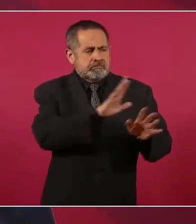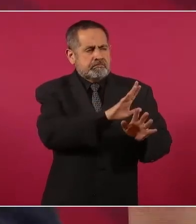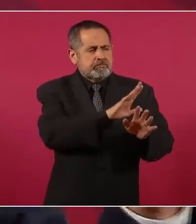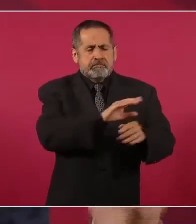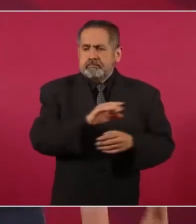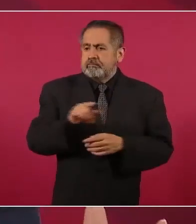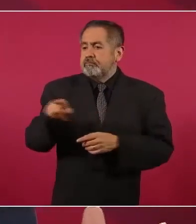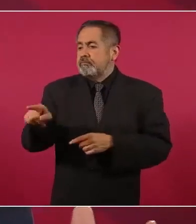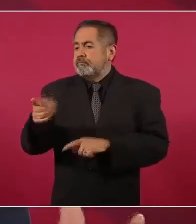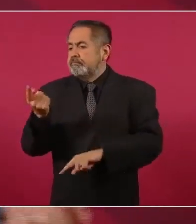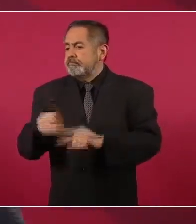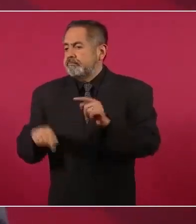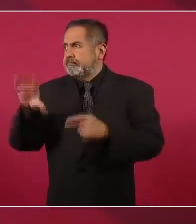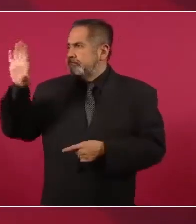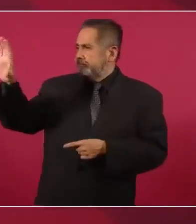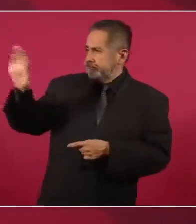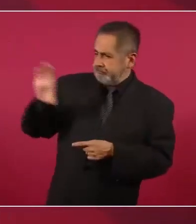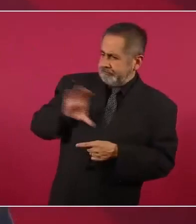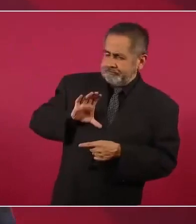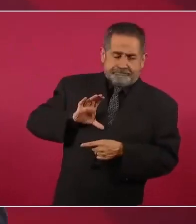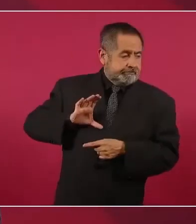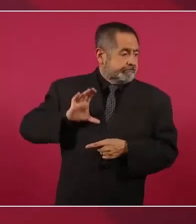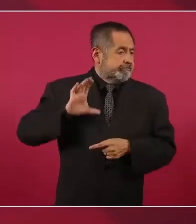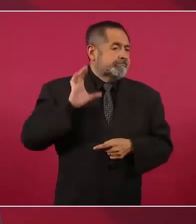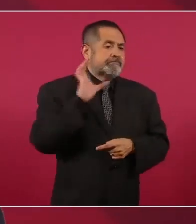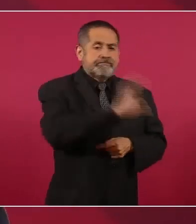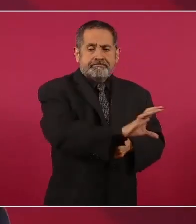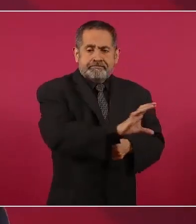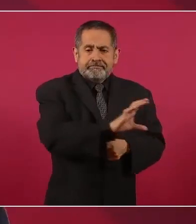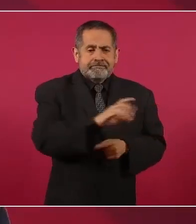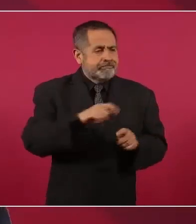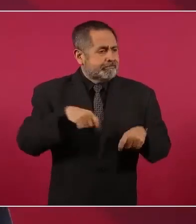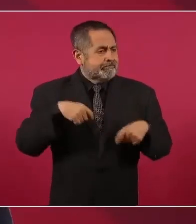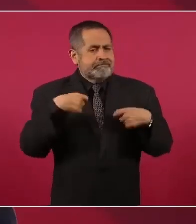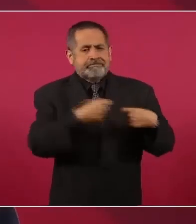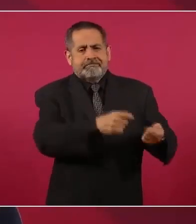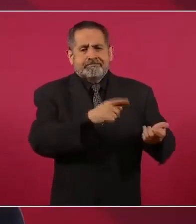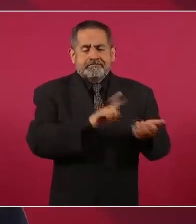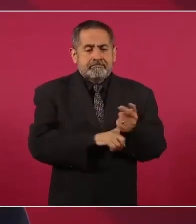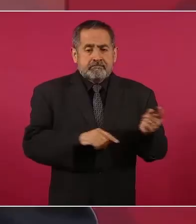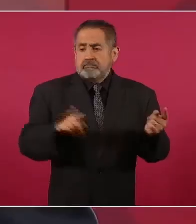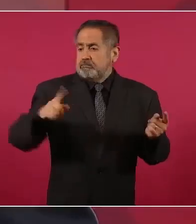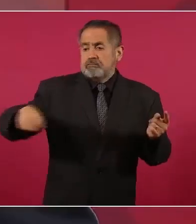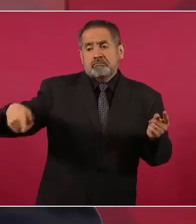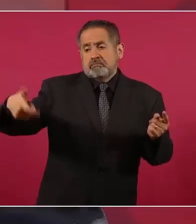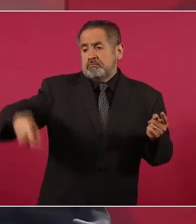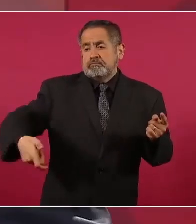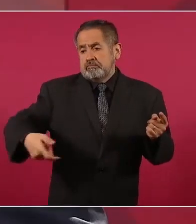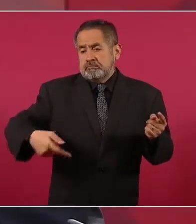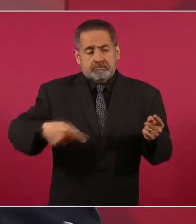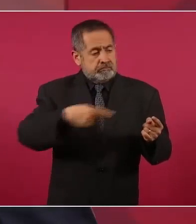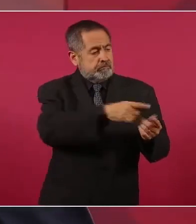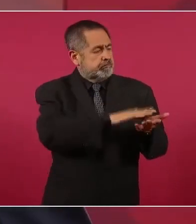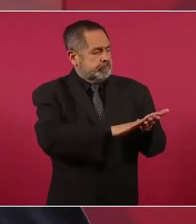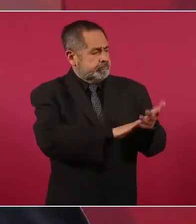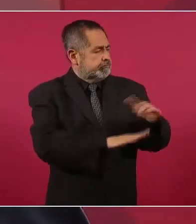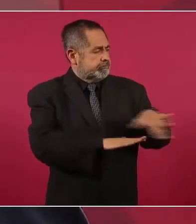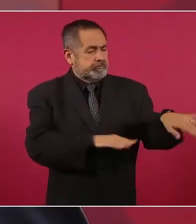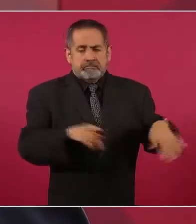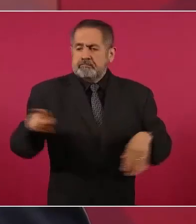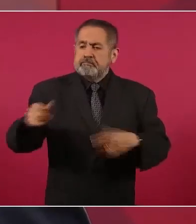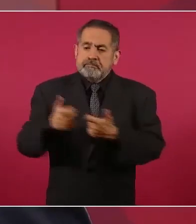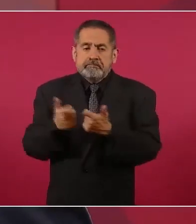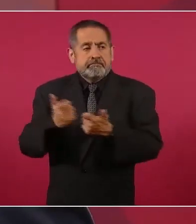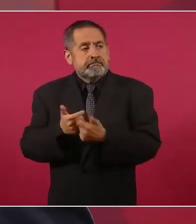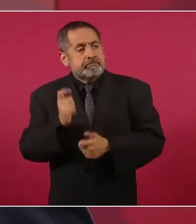y trasladar el costo de ese rescate